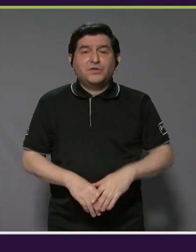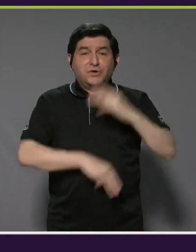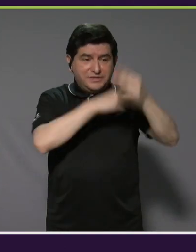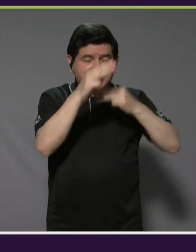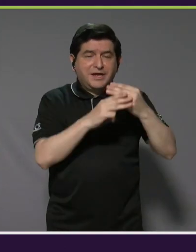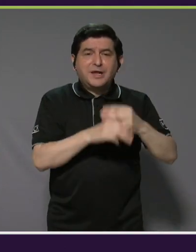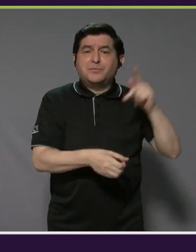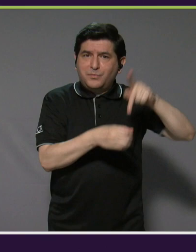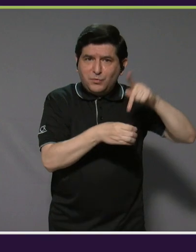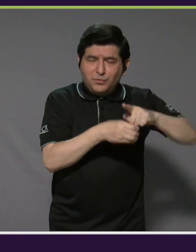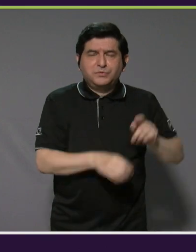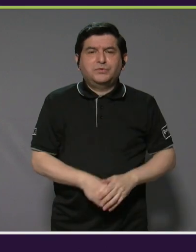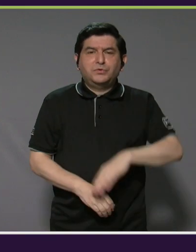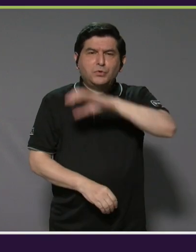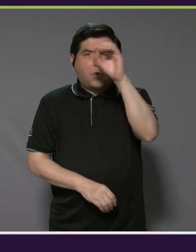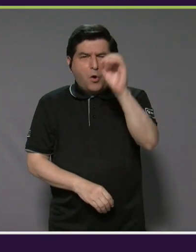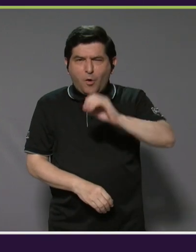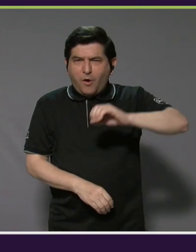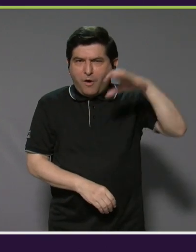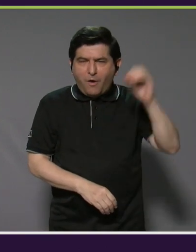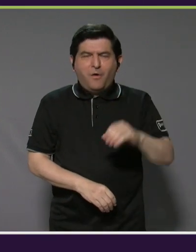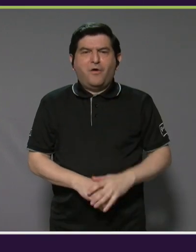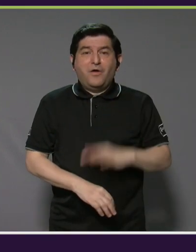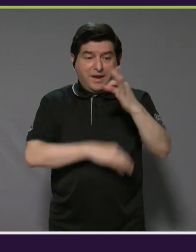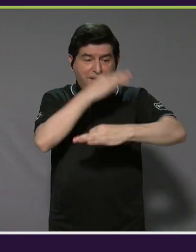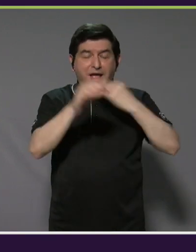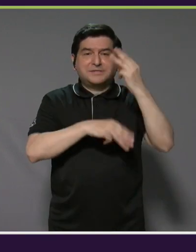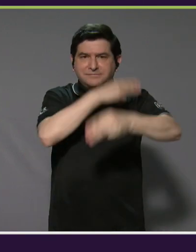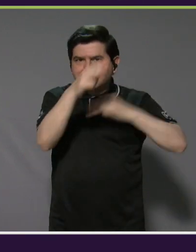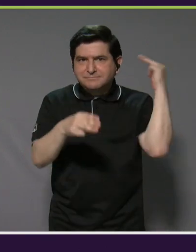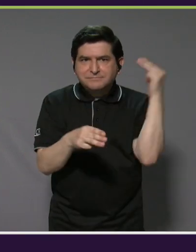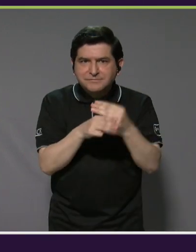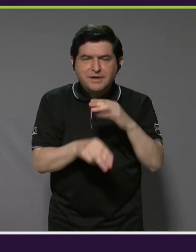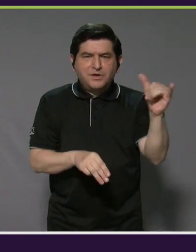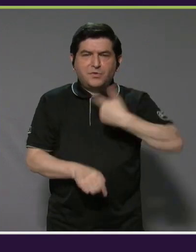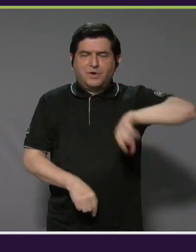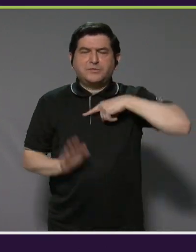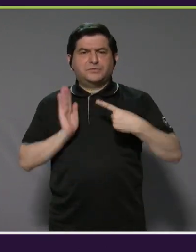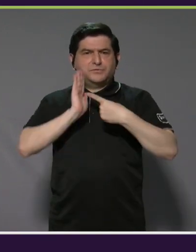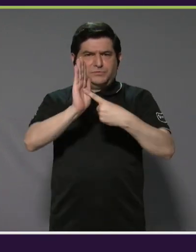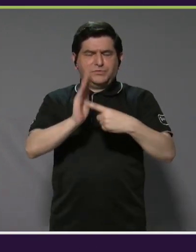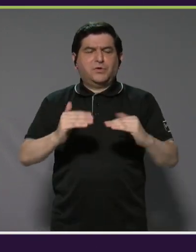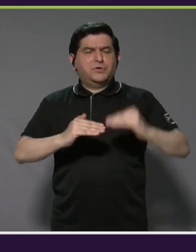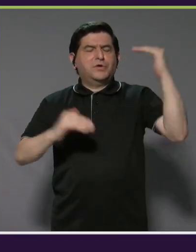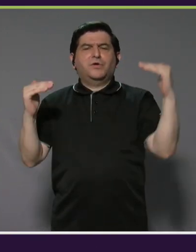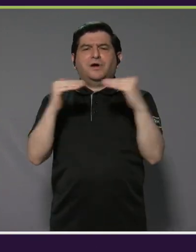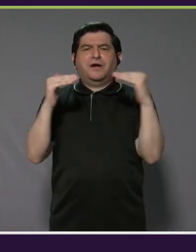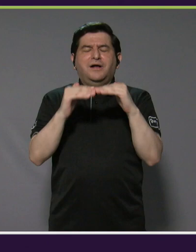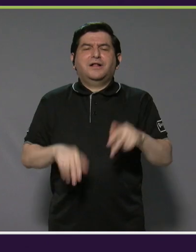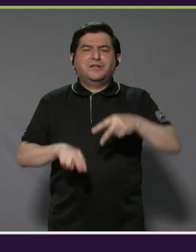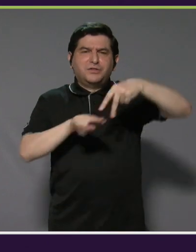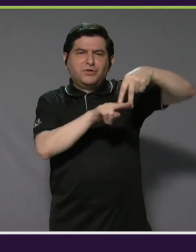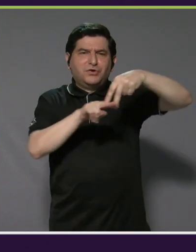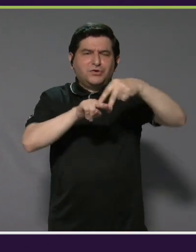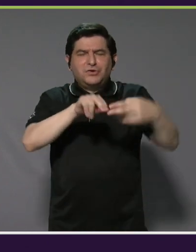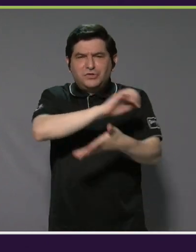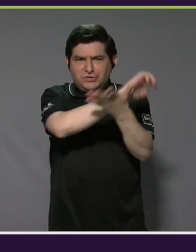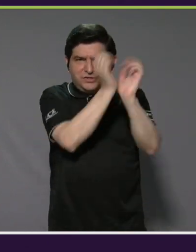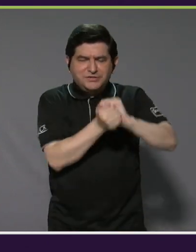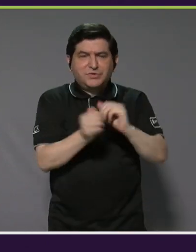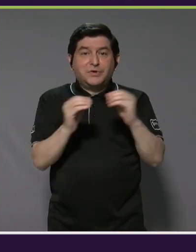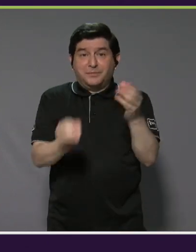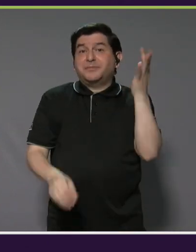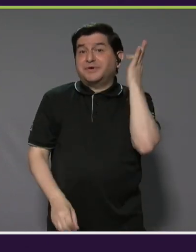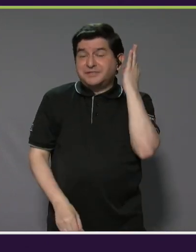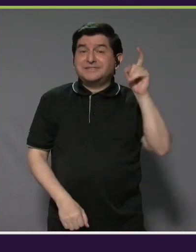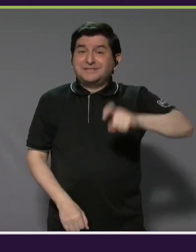mundo y las olas como estas o las de clase mundial, así podremos mostrar el más alto nivel del surf adaptado. Necesitamos más